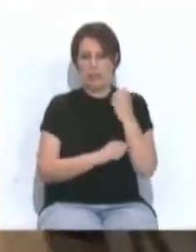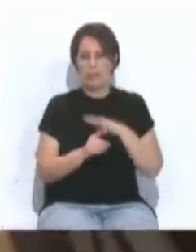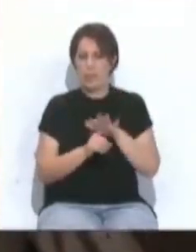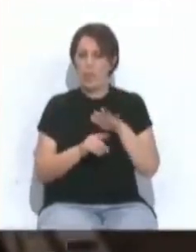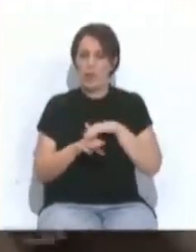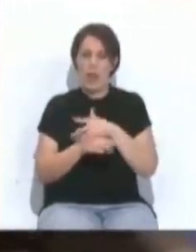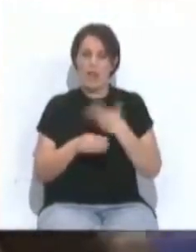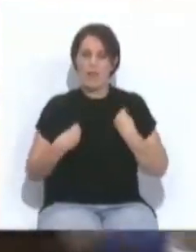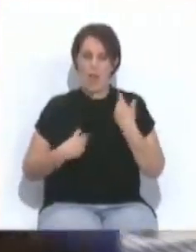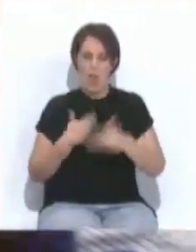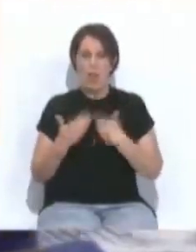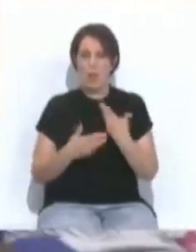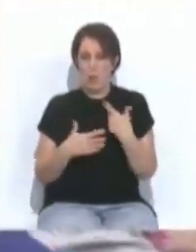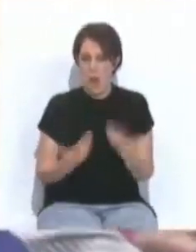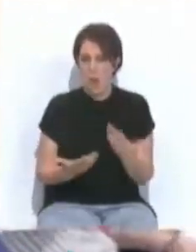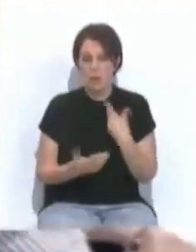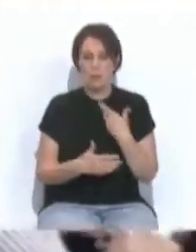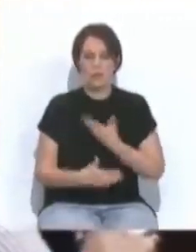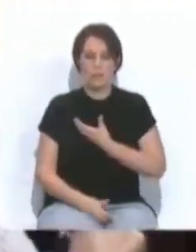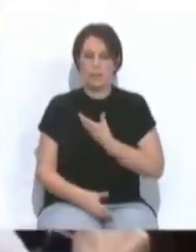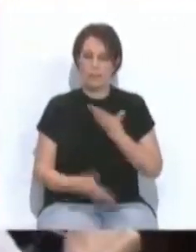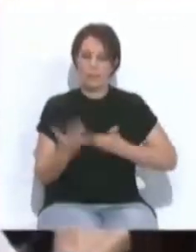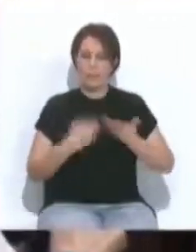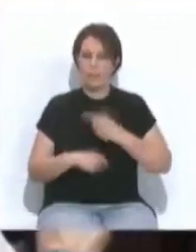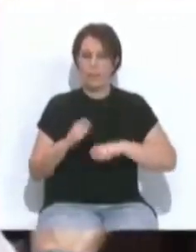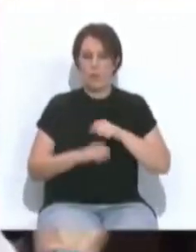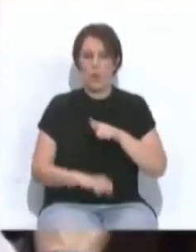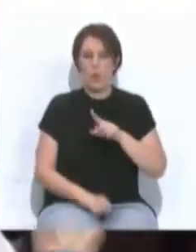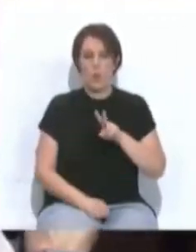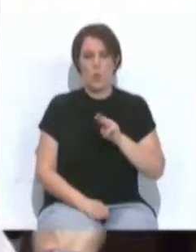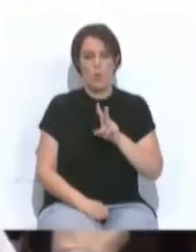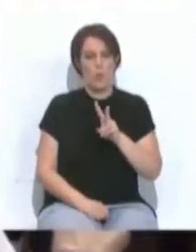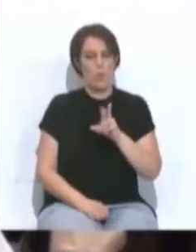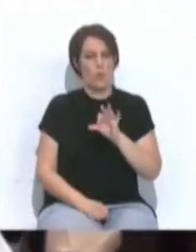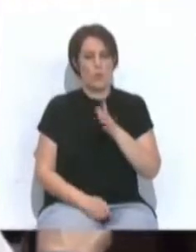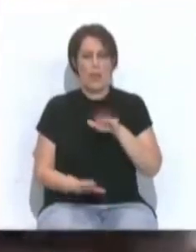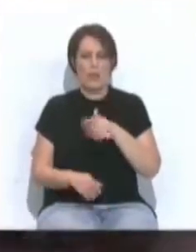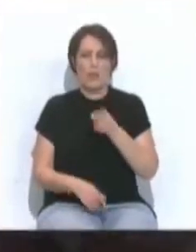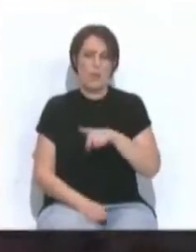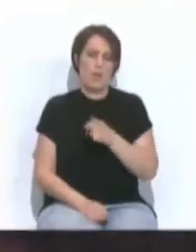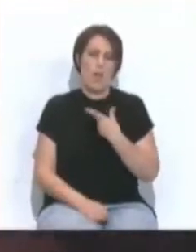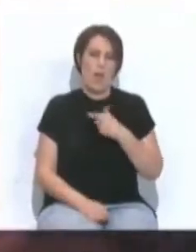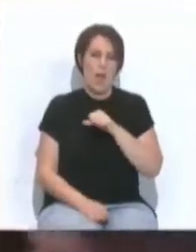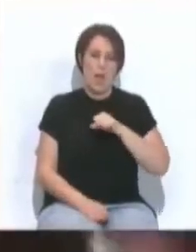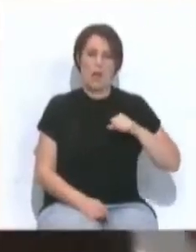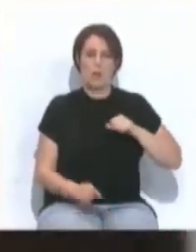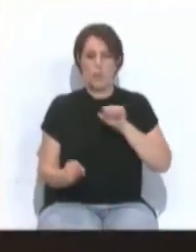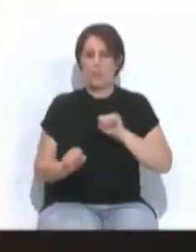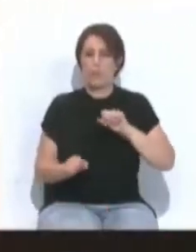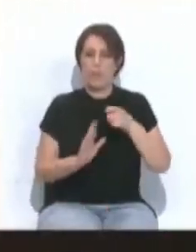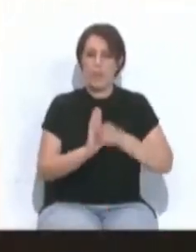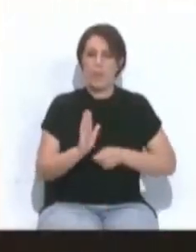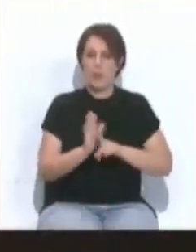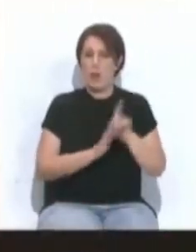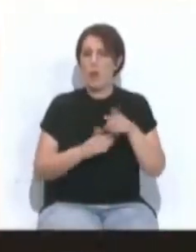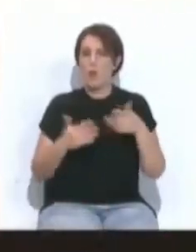desarrollo de sus vidas. El Ayuntamiento ha colaborado con la Asociación de Lupus de Cádiz y Autoinmunes, ALCA, y entre las medidas desarrolladas